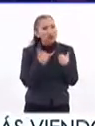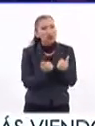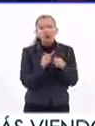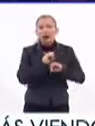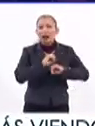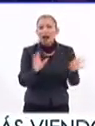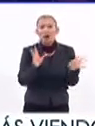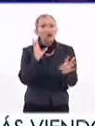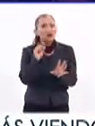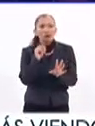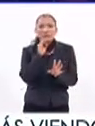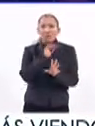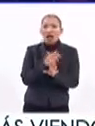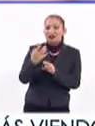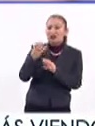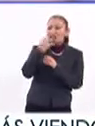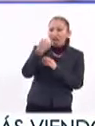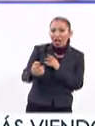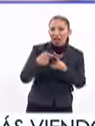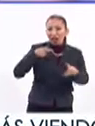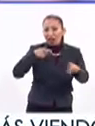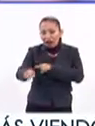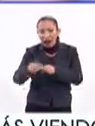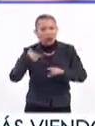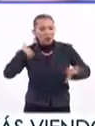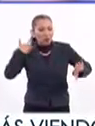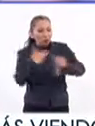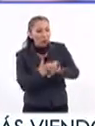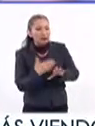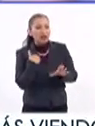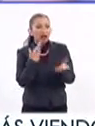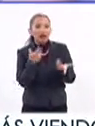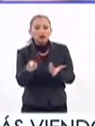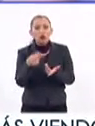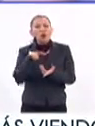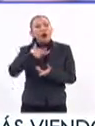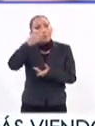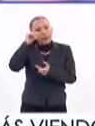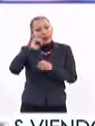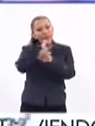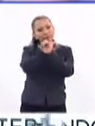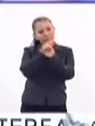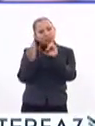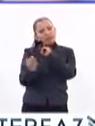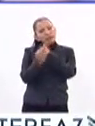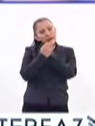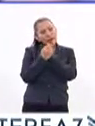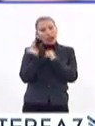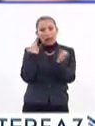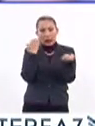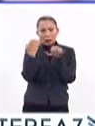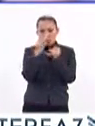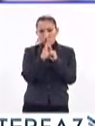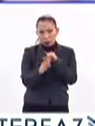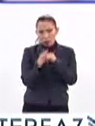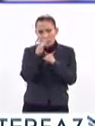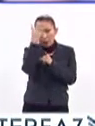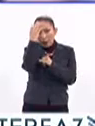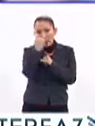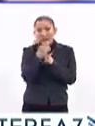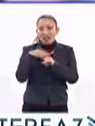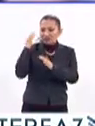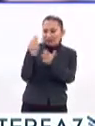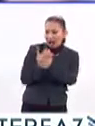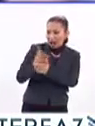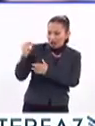perfecto, que no está bien que te griten, que no está bien que te agredan, que tú puedes aprender a defenderte. Hacemos un ejercicio al final para aprender a